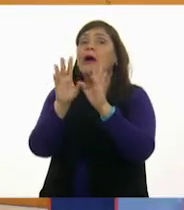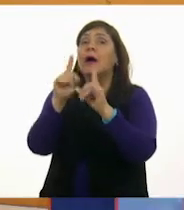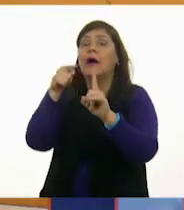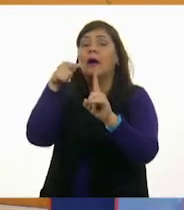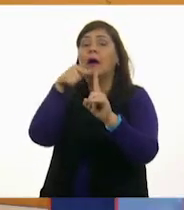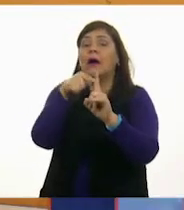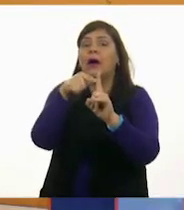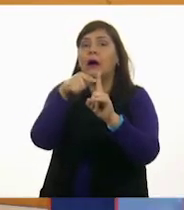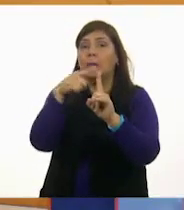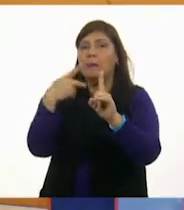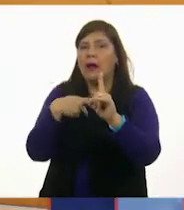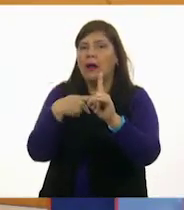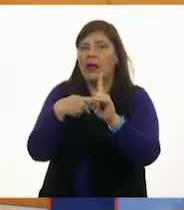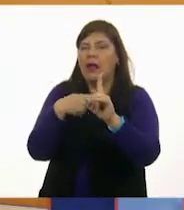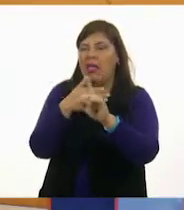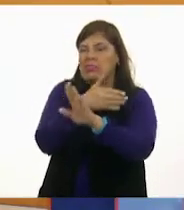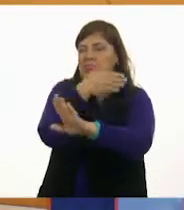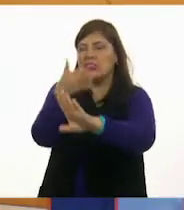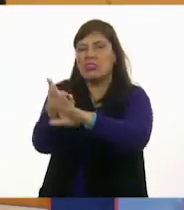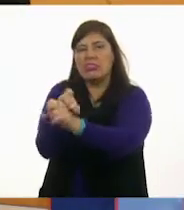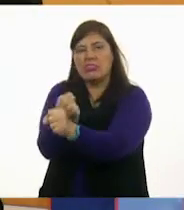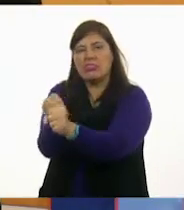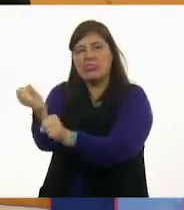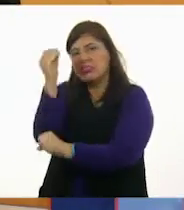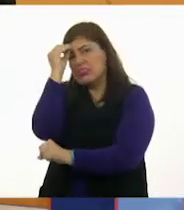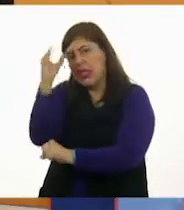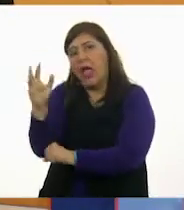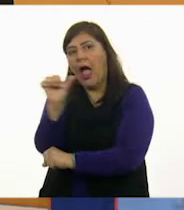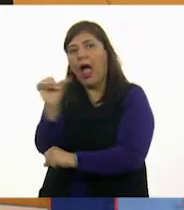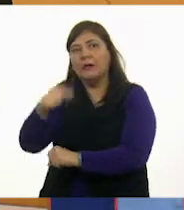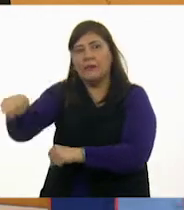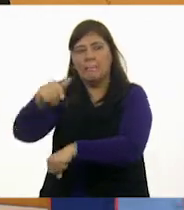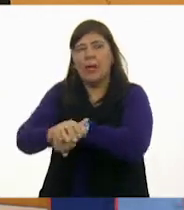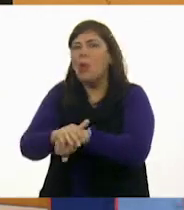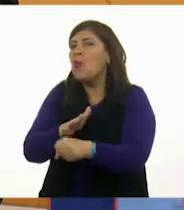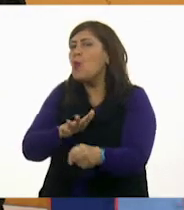maltrata a tus amigos. ¿Cuál de esas seis?